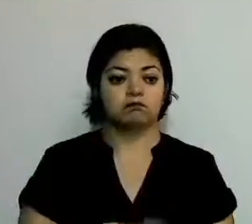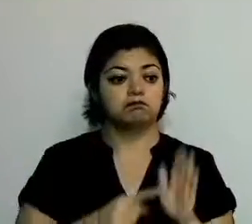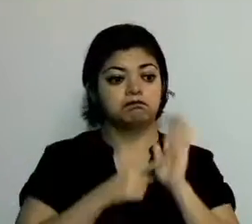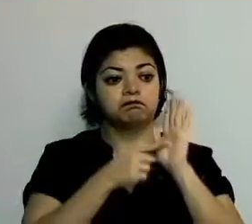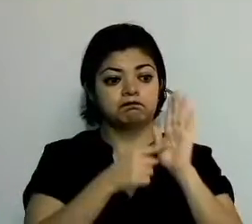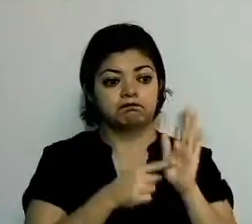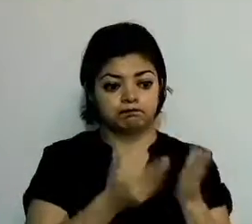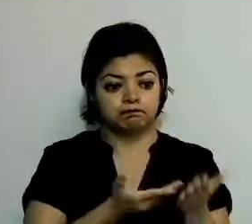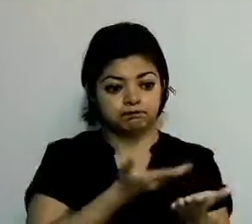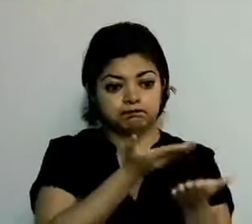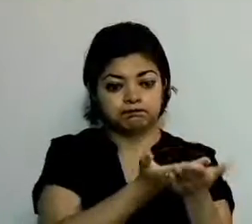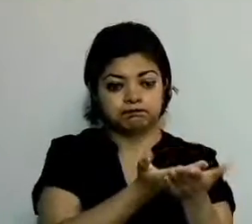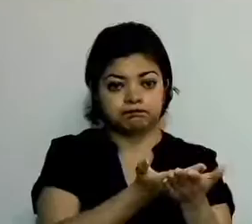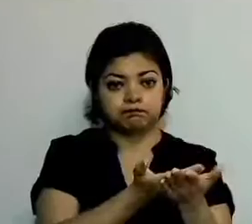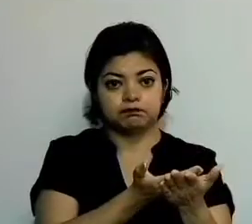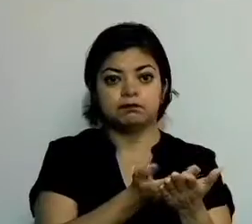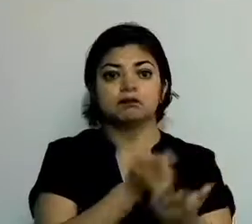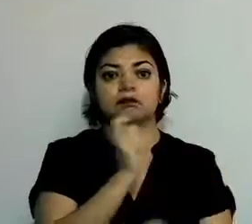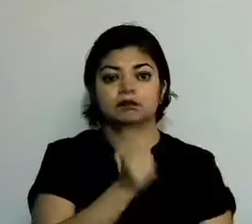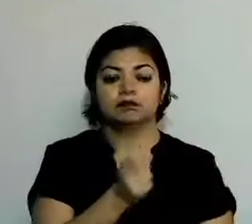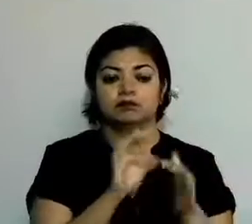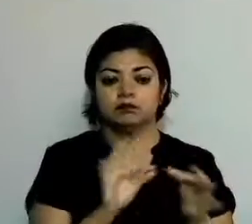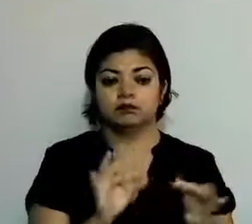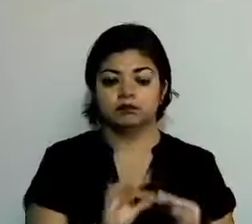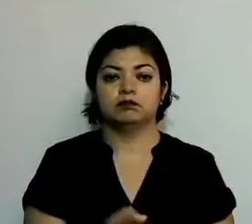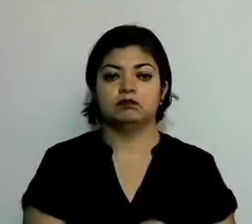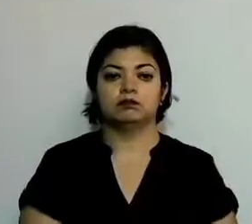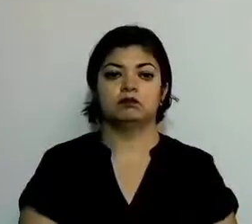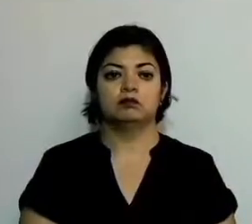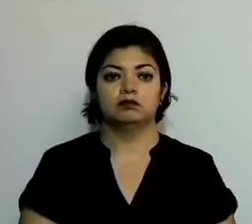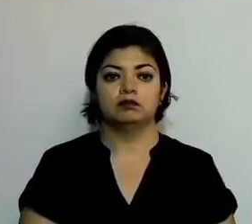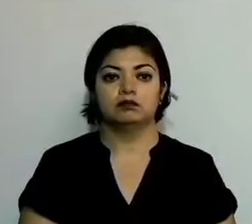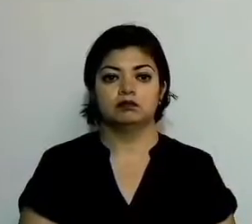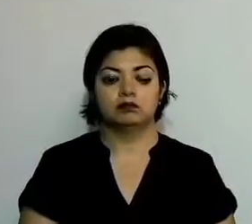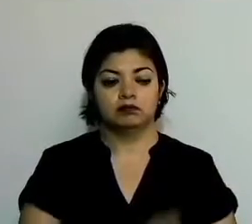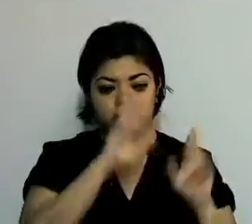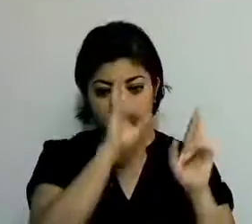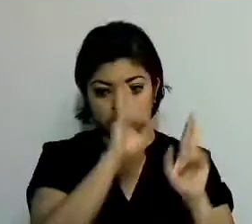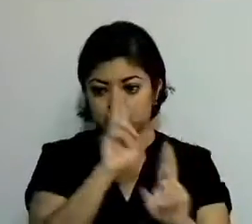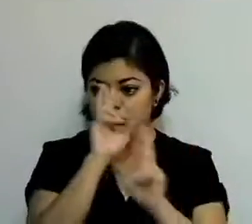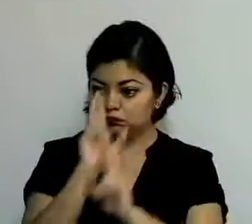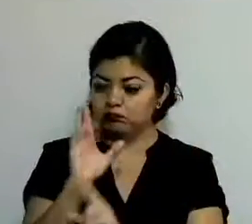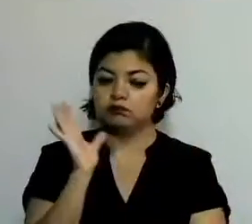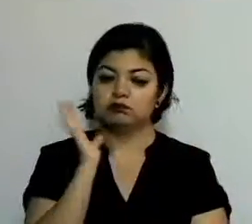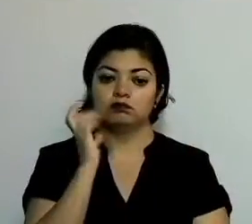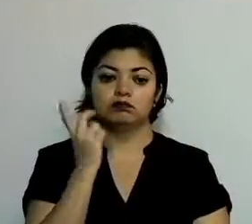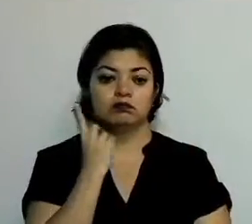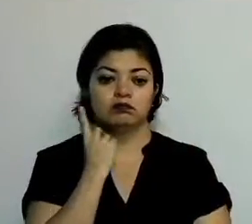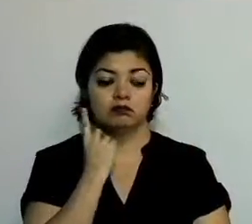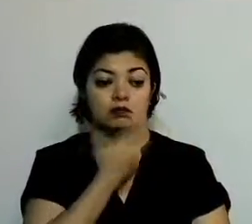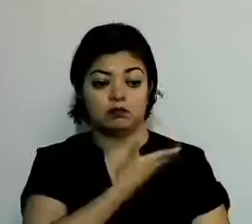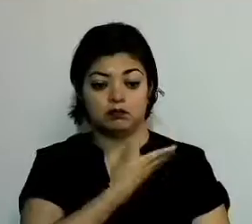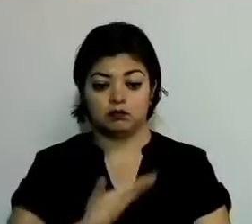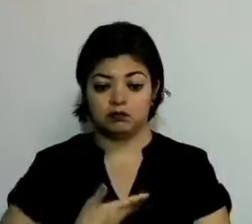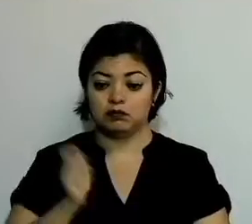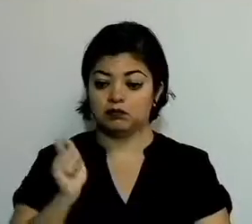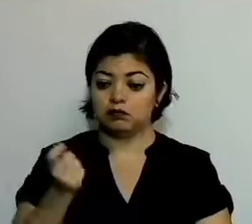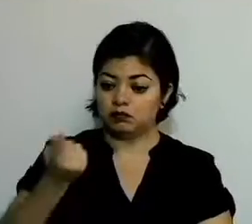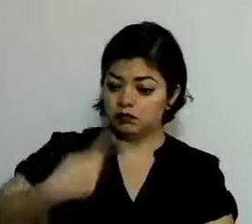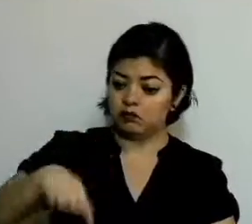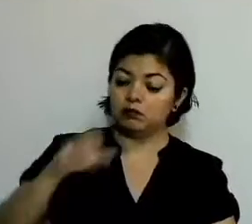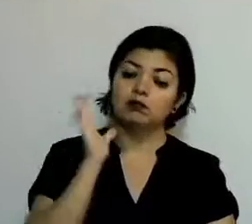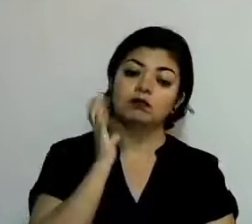siguiente proyecto de decreto. Honorable Asamblea, la presidencia de la sexagésima legislatura